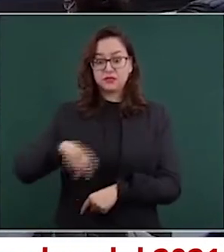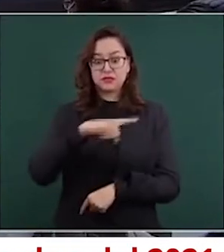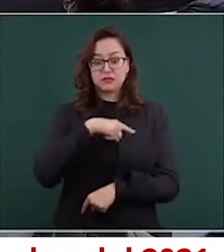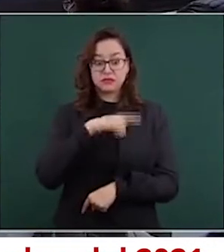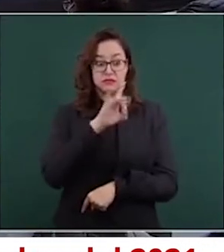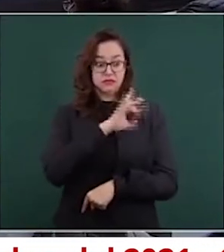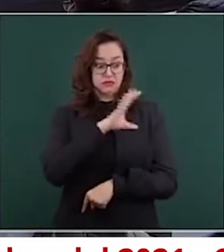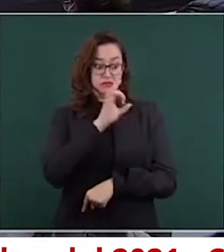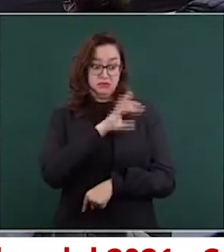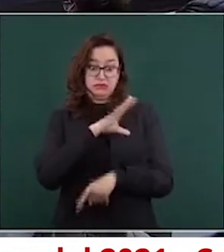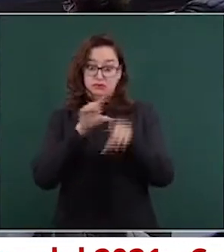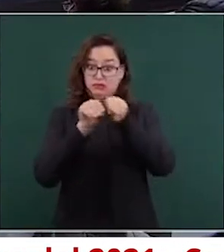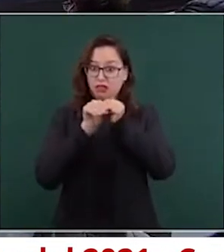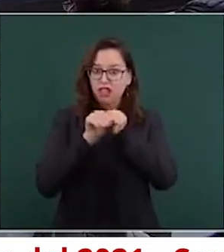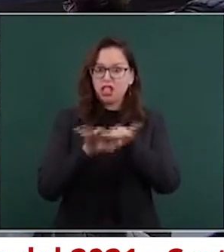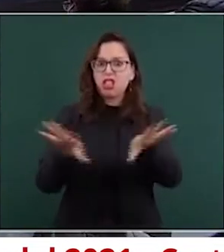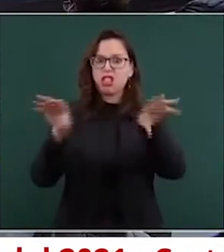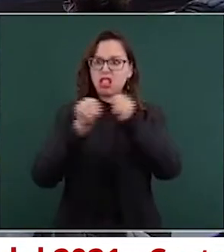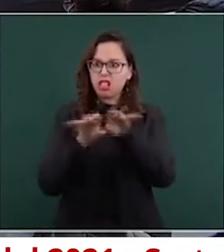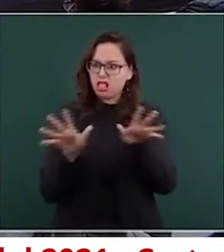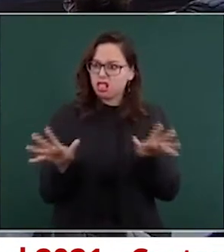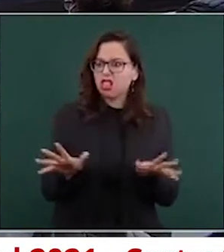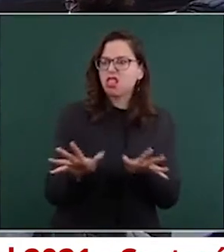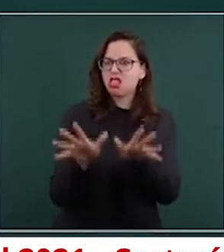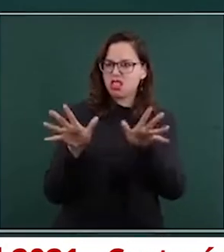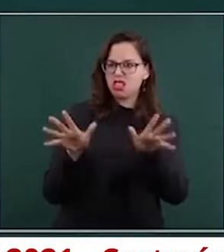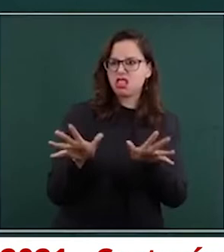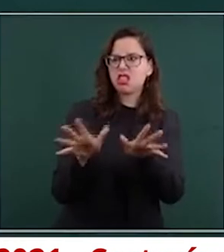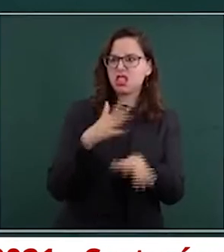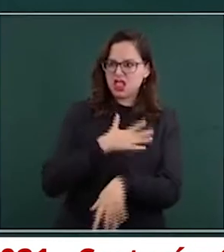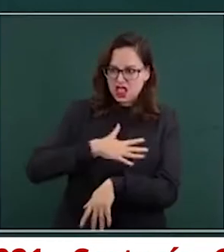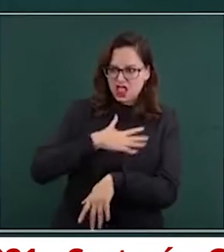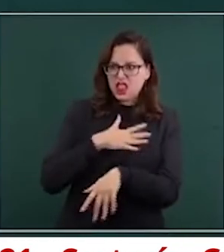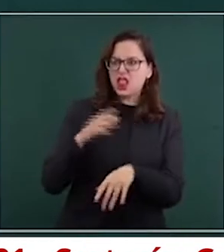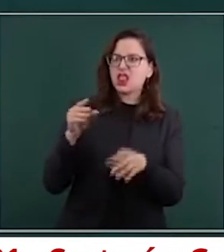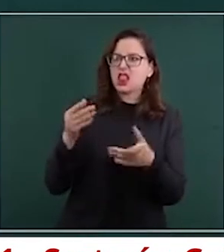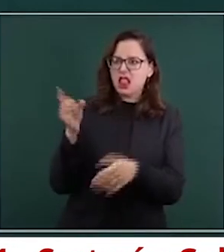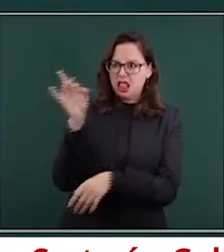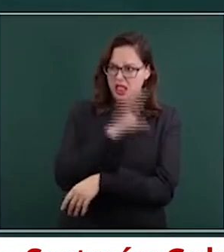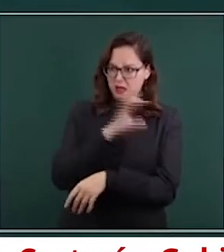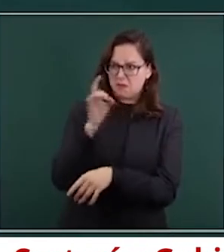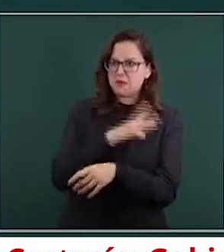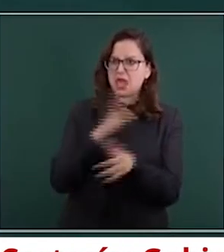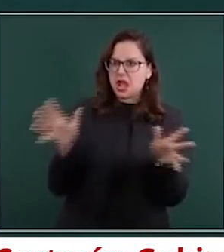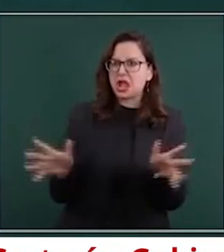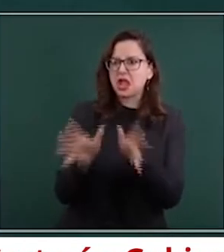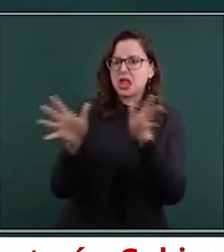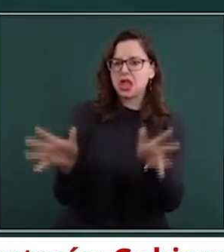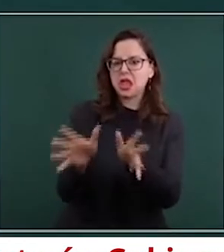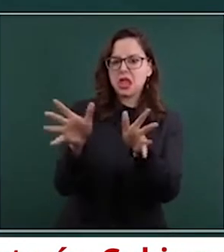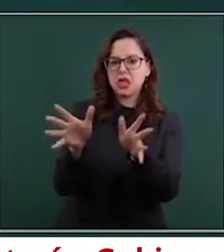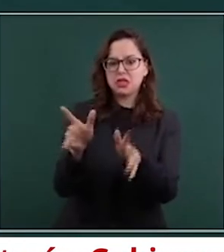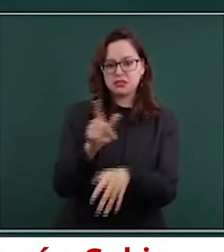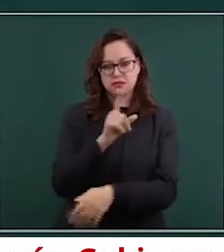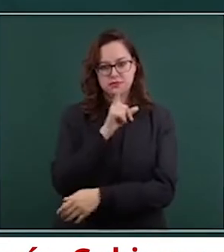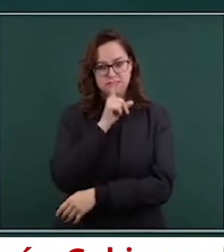pero sí es parte del plan que se tiene.